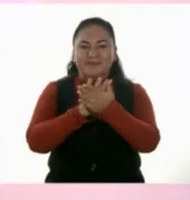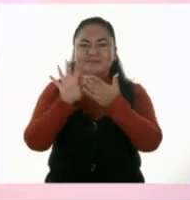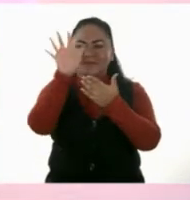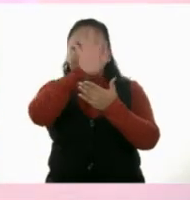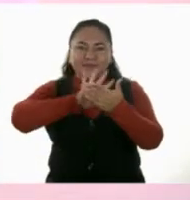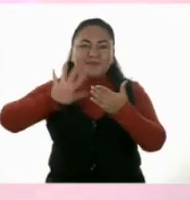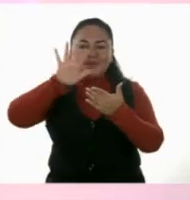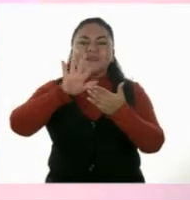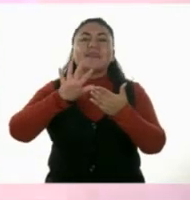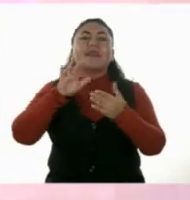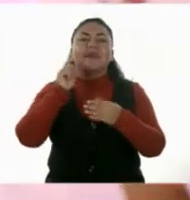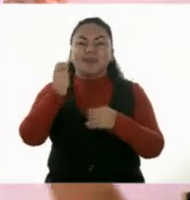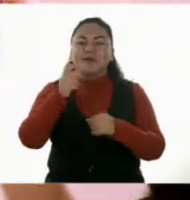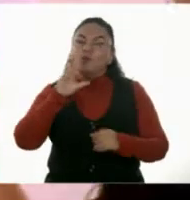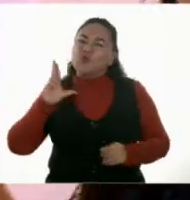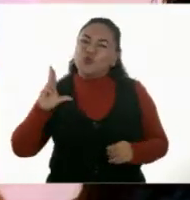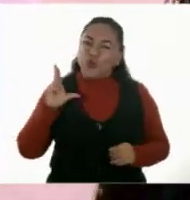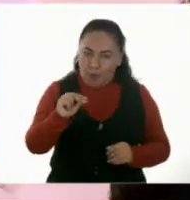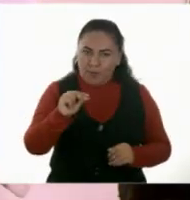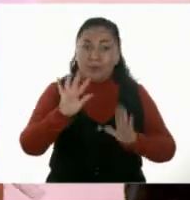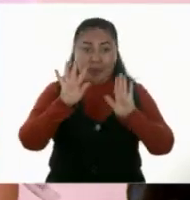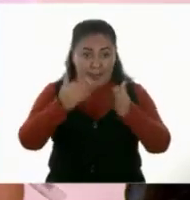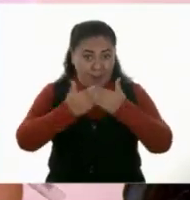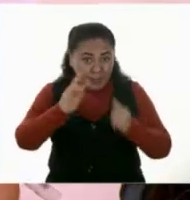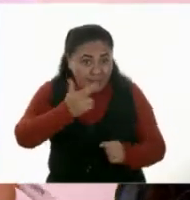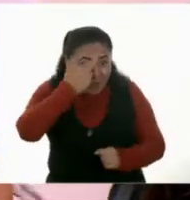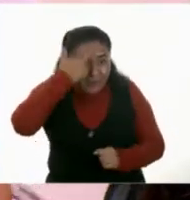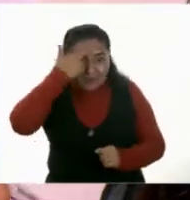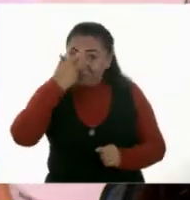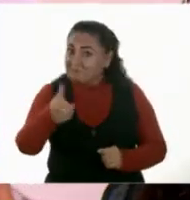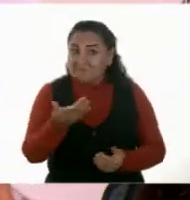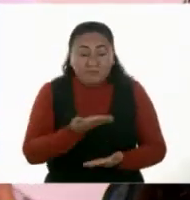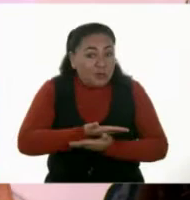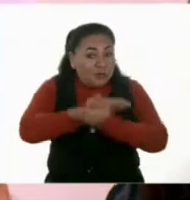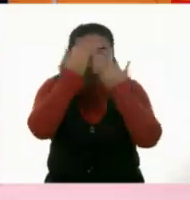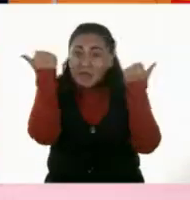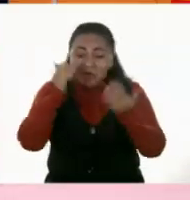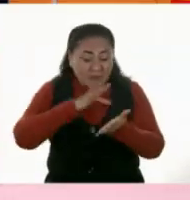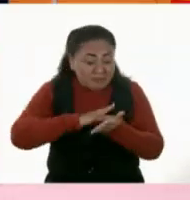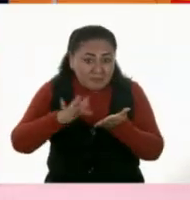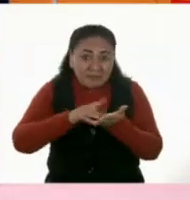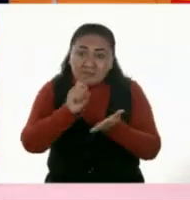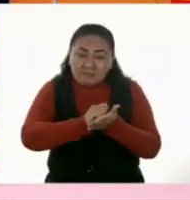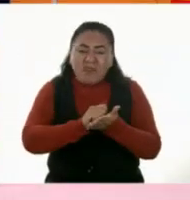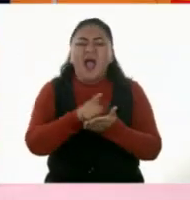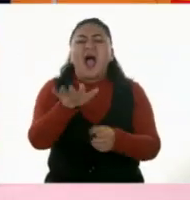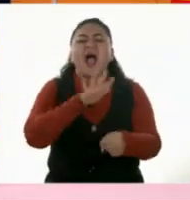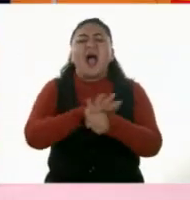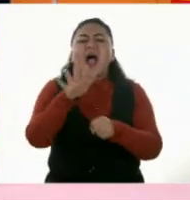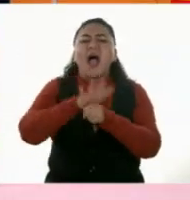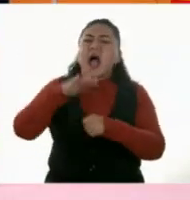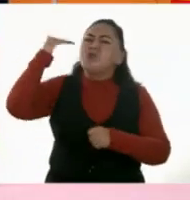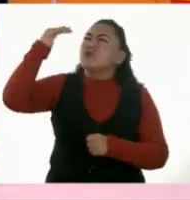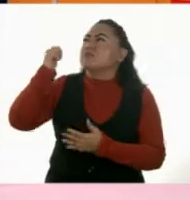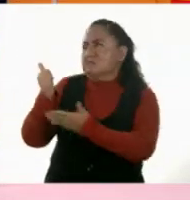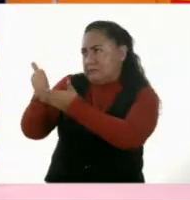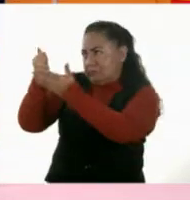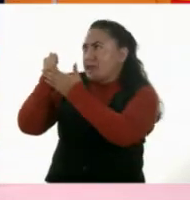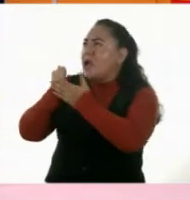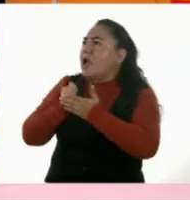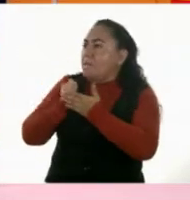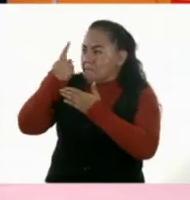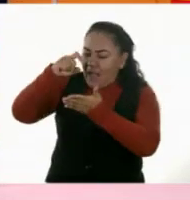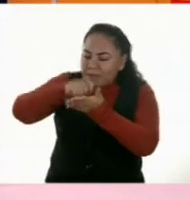el no. No. Recuerda que si no sabes leer y escribir, puedes pedir ayuda de un adulto para que te ayude